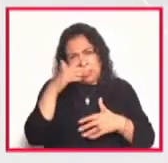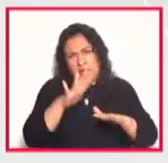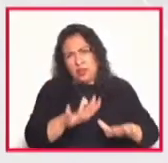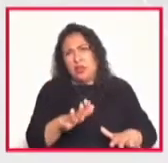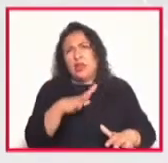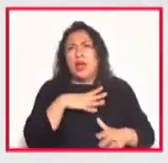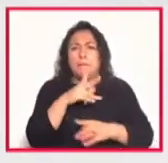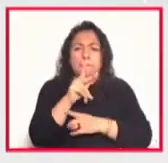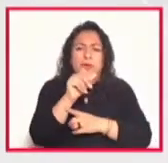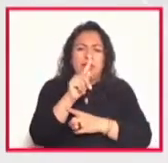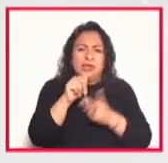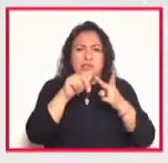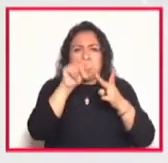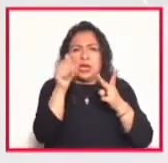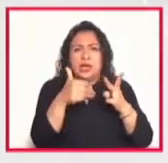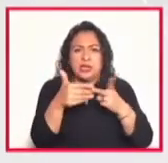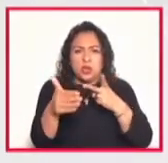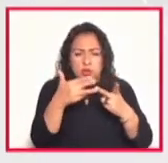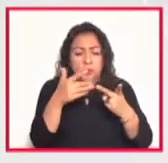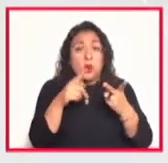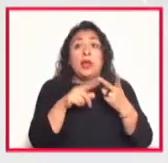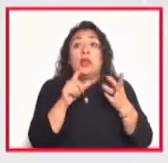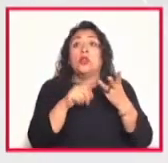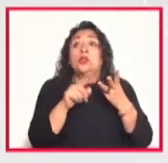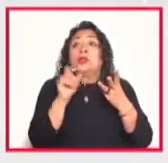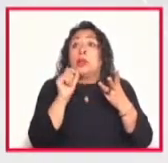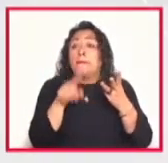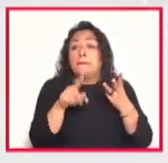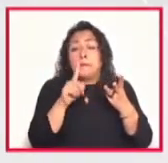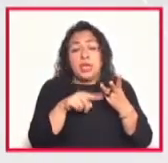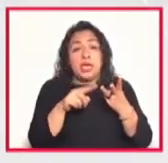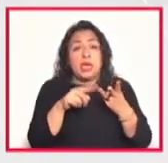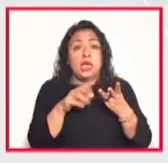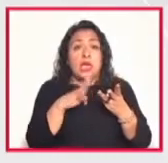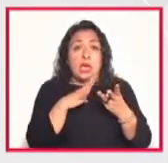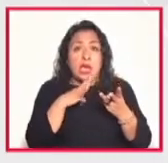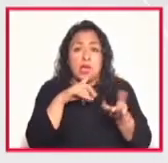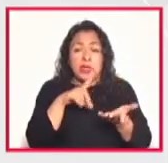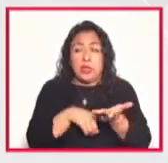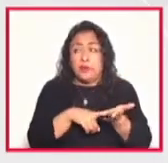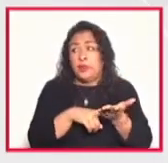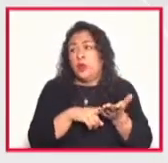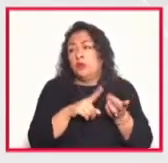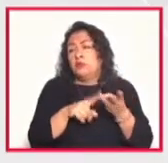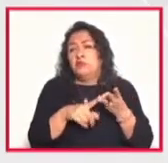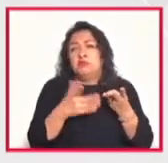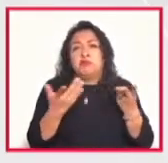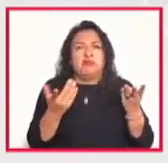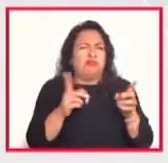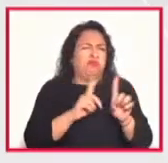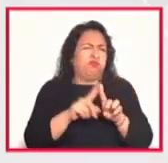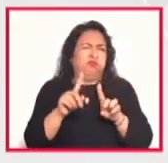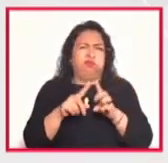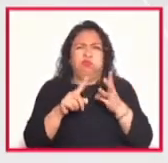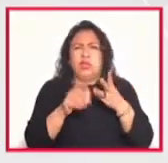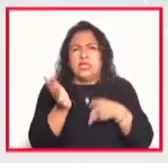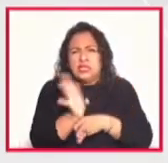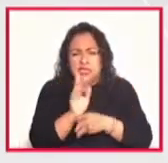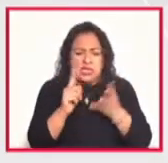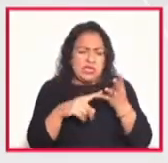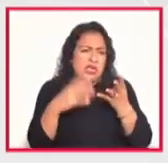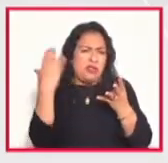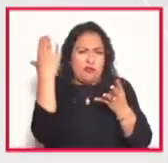contemporáneo pero tenemos también ahí incluidos disciplinas tan variadas como cine fotografía